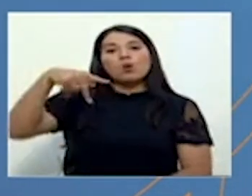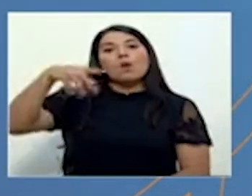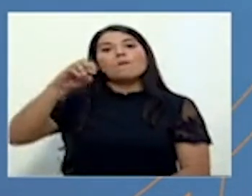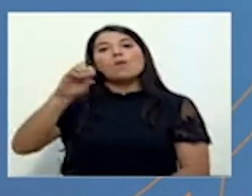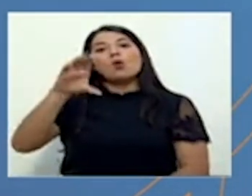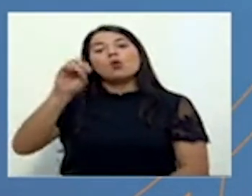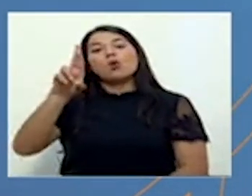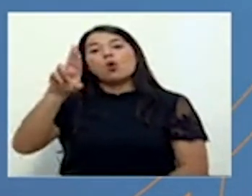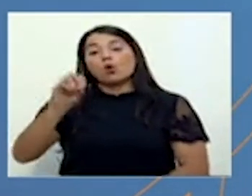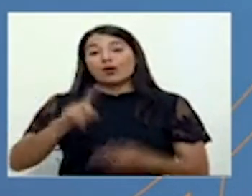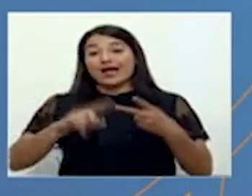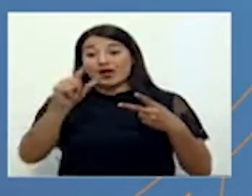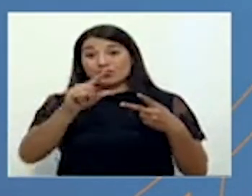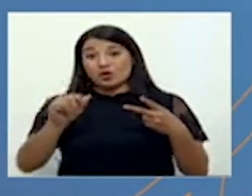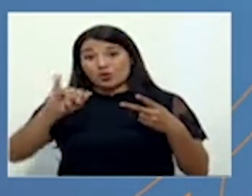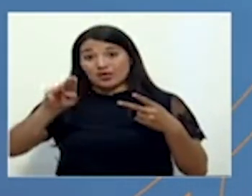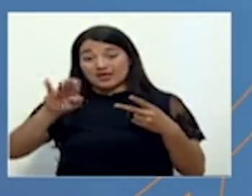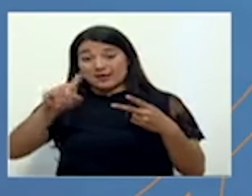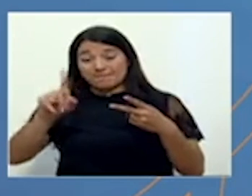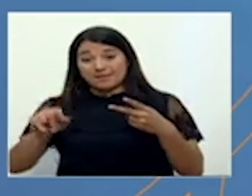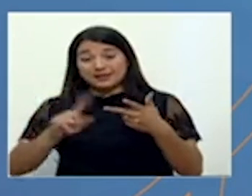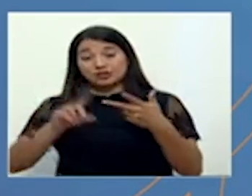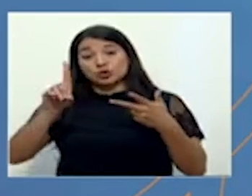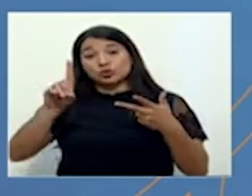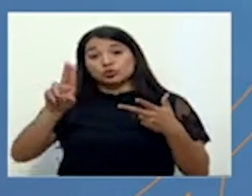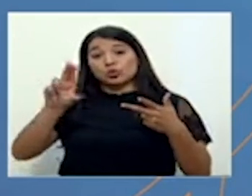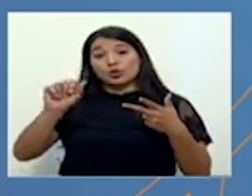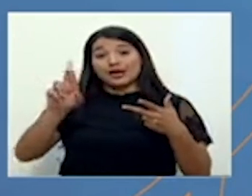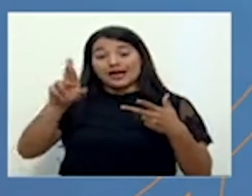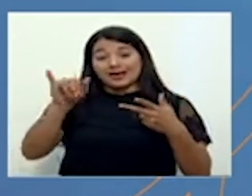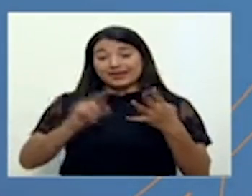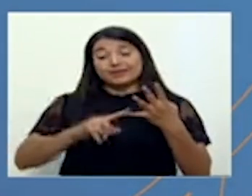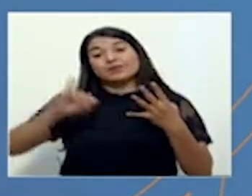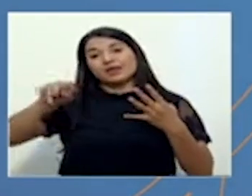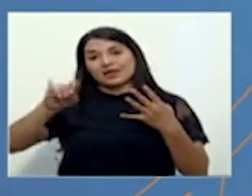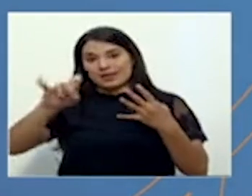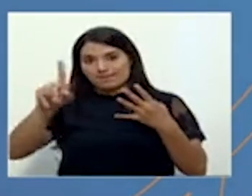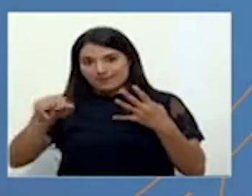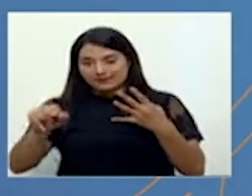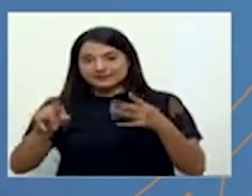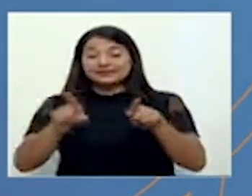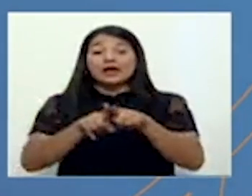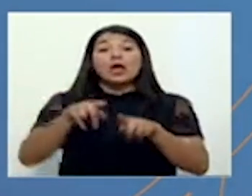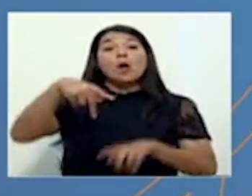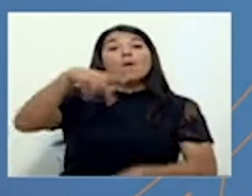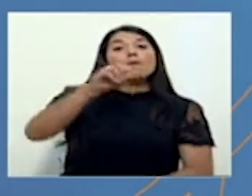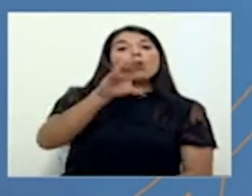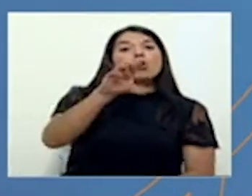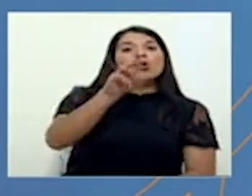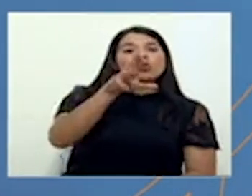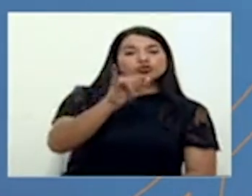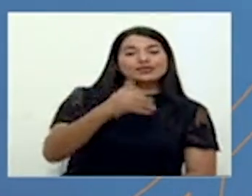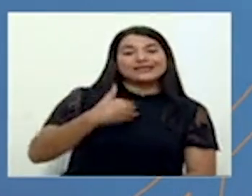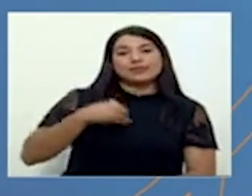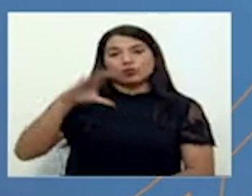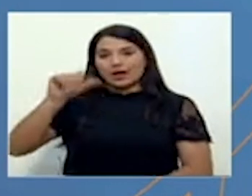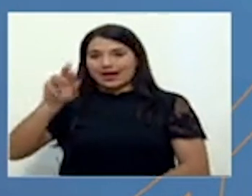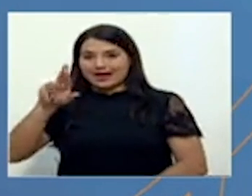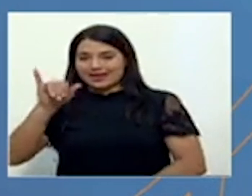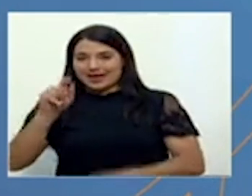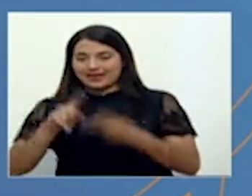Ducarí. También está el distrito Jiménez. En Pocosí, tendríamos a Cariari, Rita,